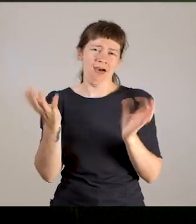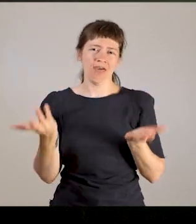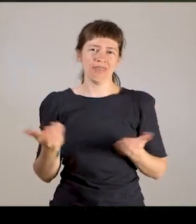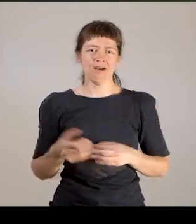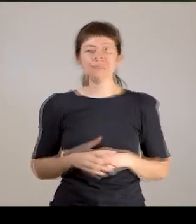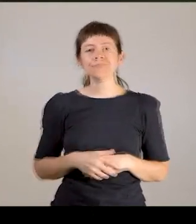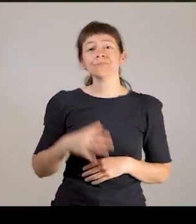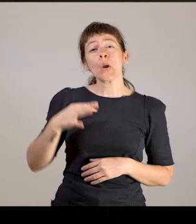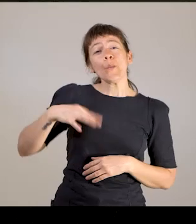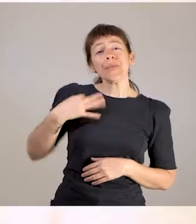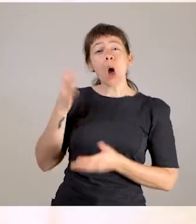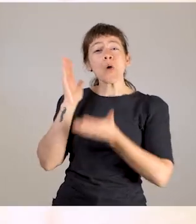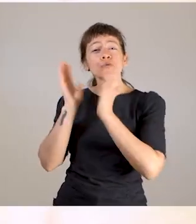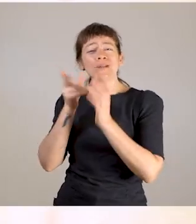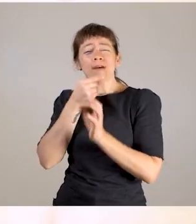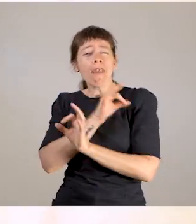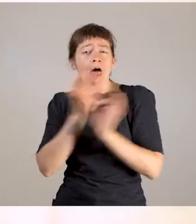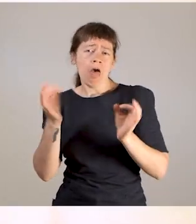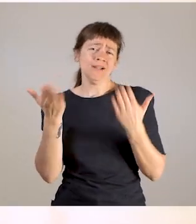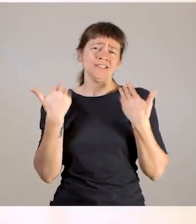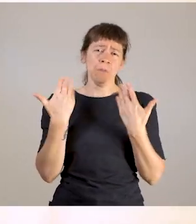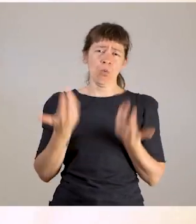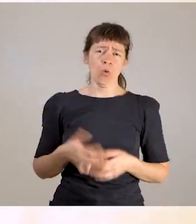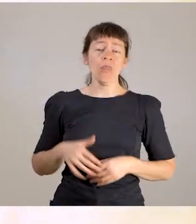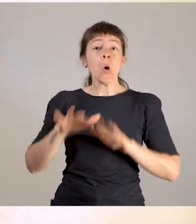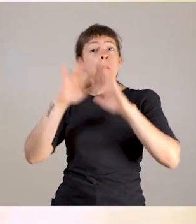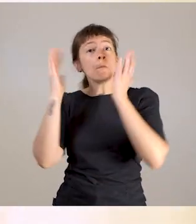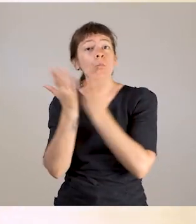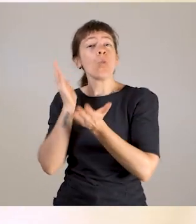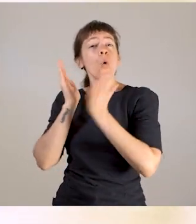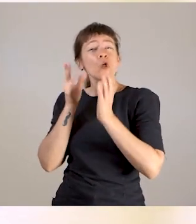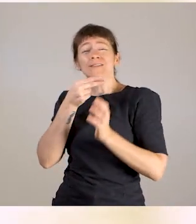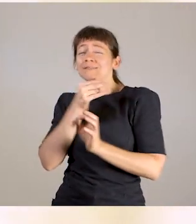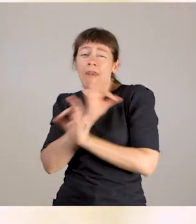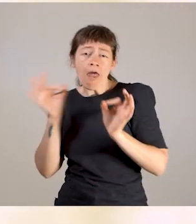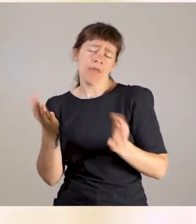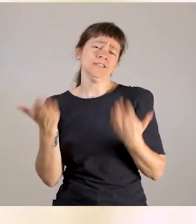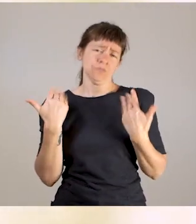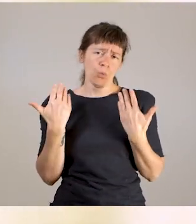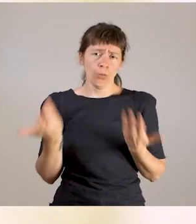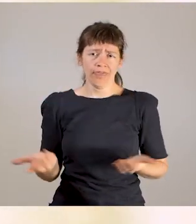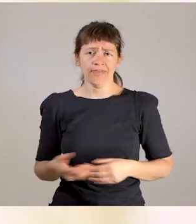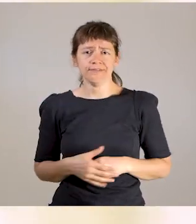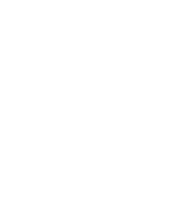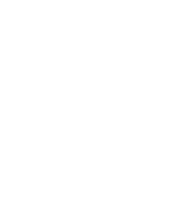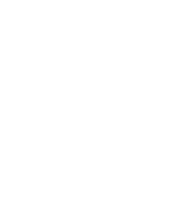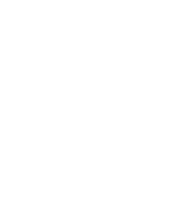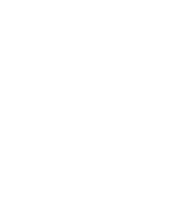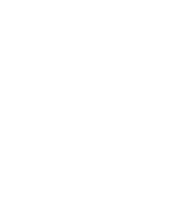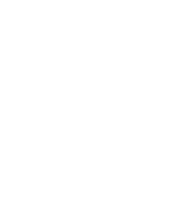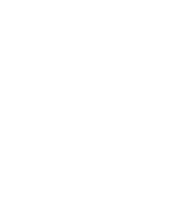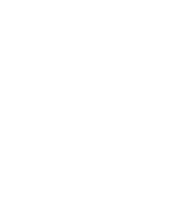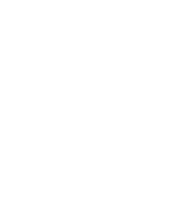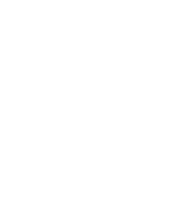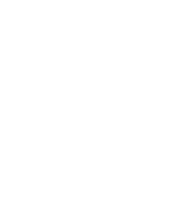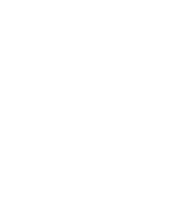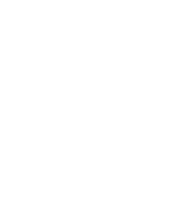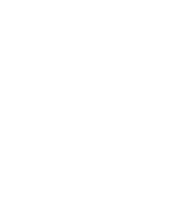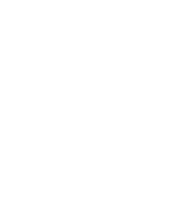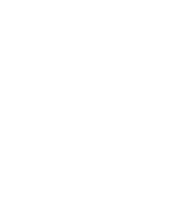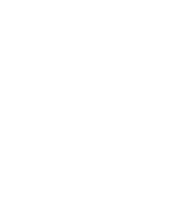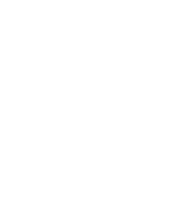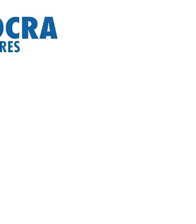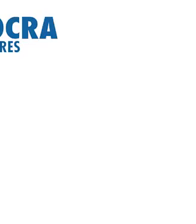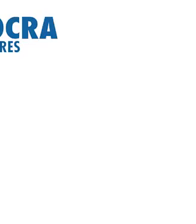Es posible una vida sin violencia. Es posible un mundo sin violencia. Sobre fondo blanco, logo de Iniciativa